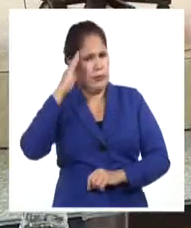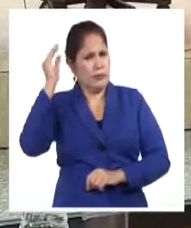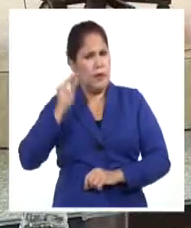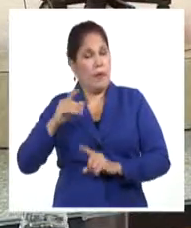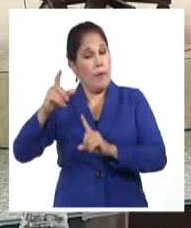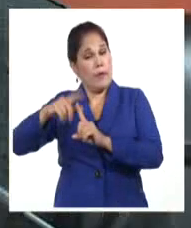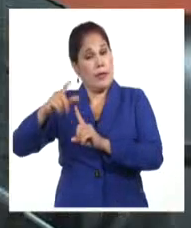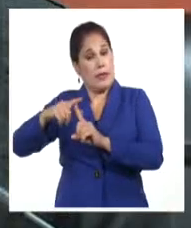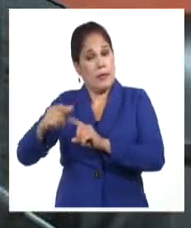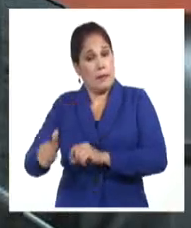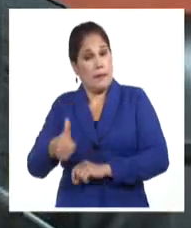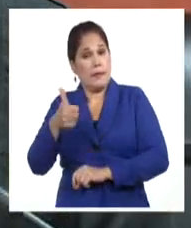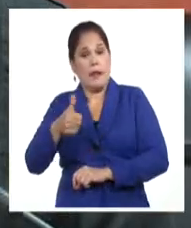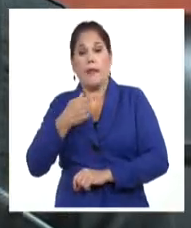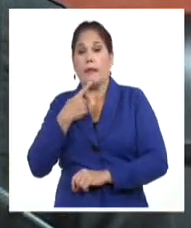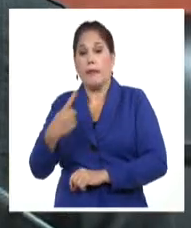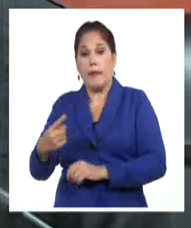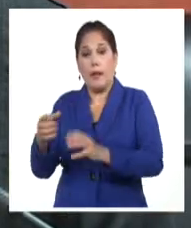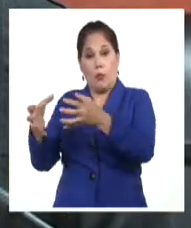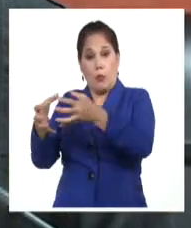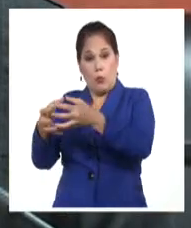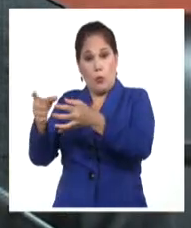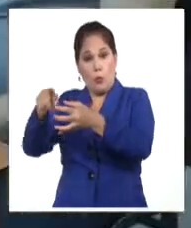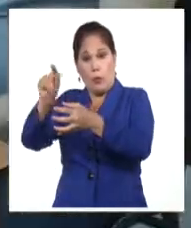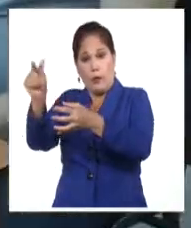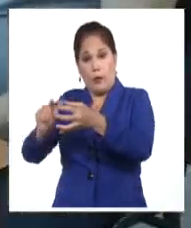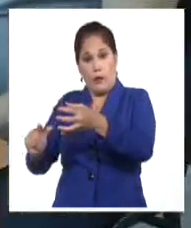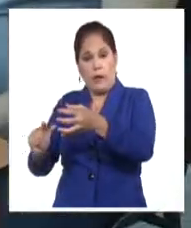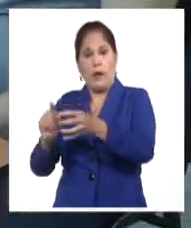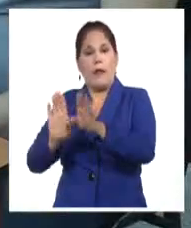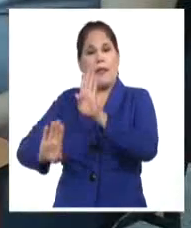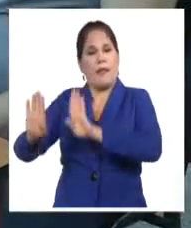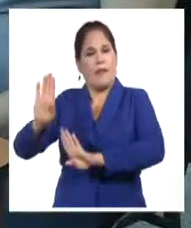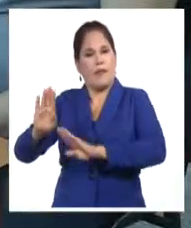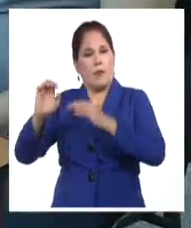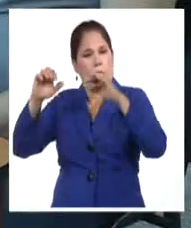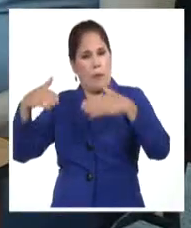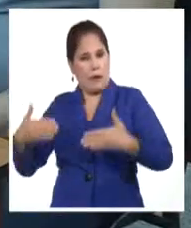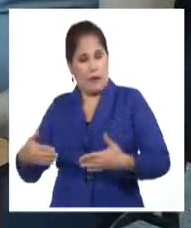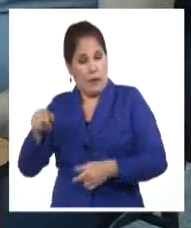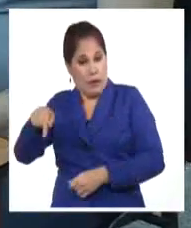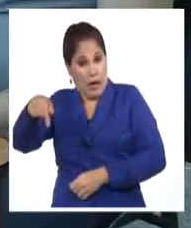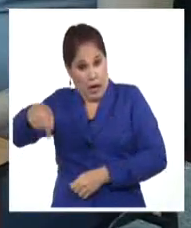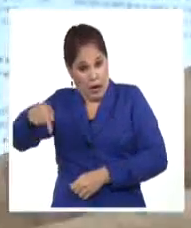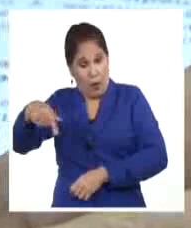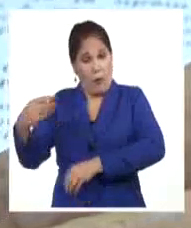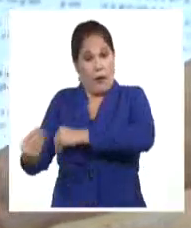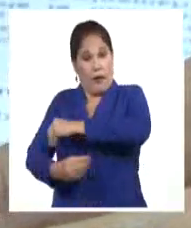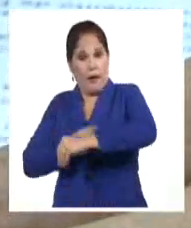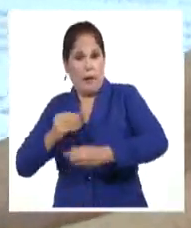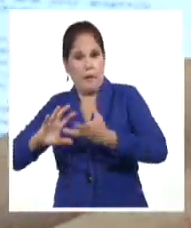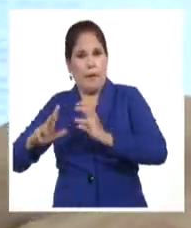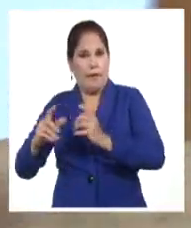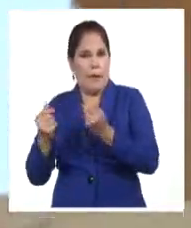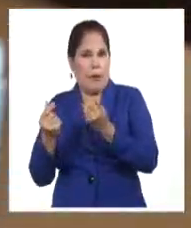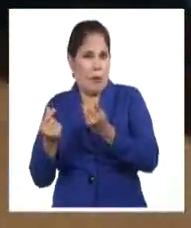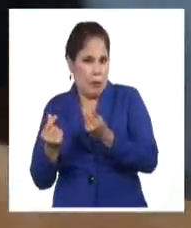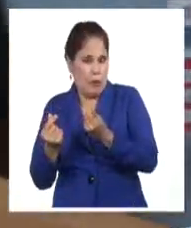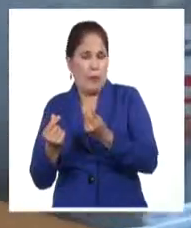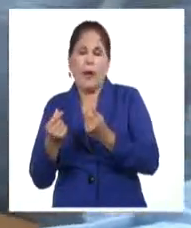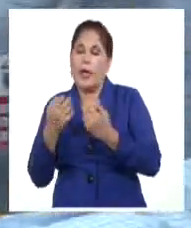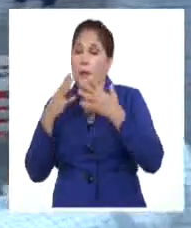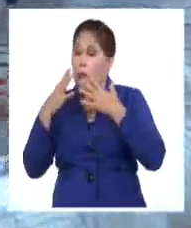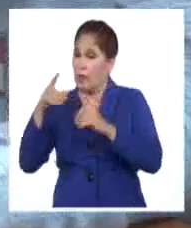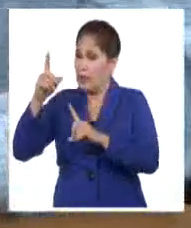dijo a la delegación italiana de la Red en Defensa de la Humanidad que en las actuales circunstancias de cambios en el modelo cubano, una gran